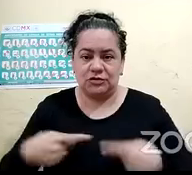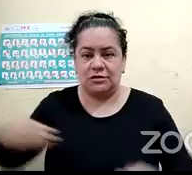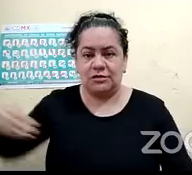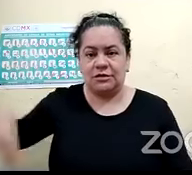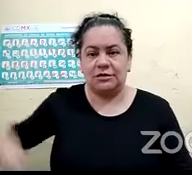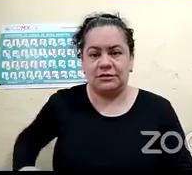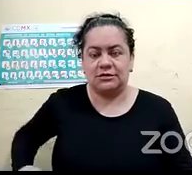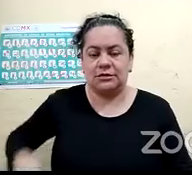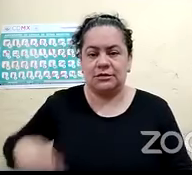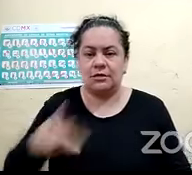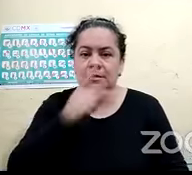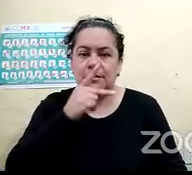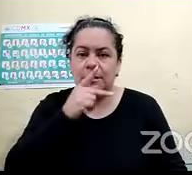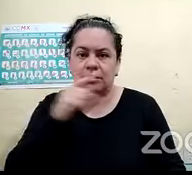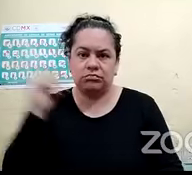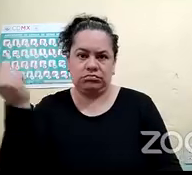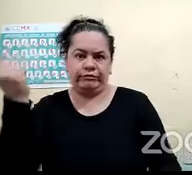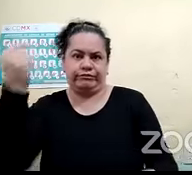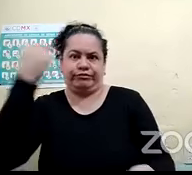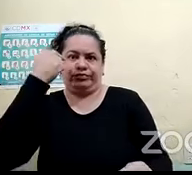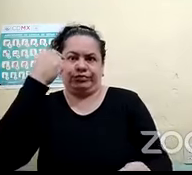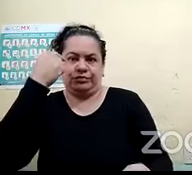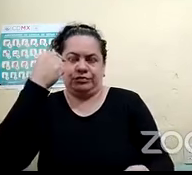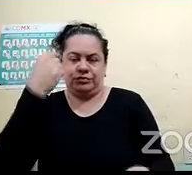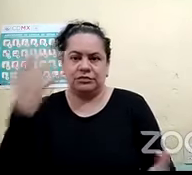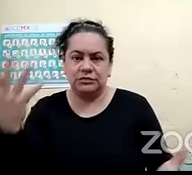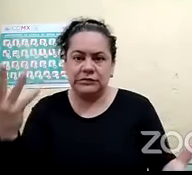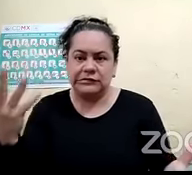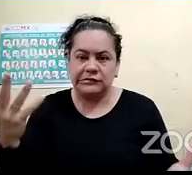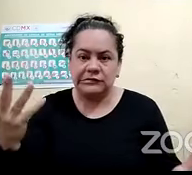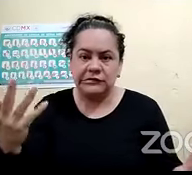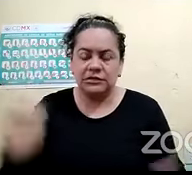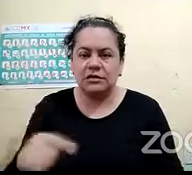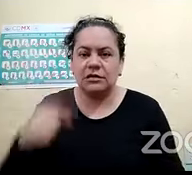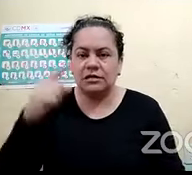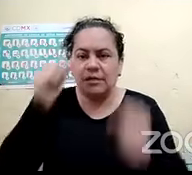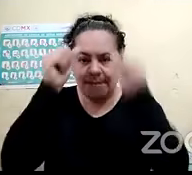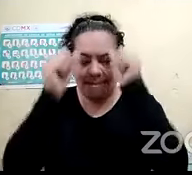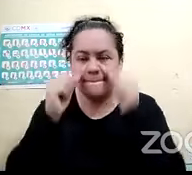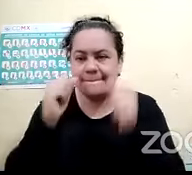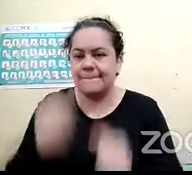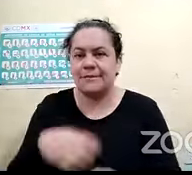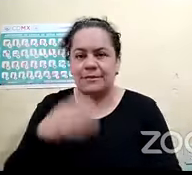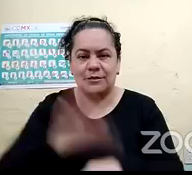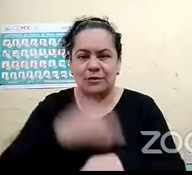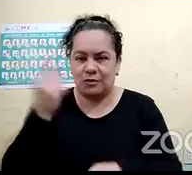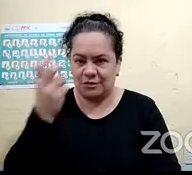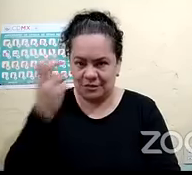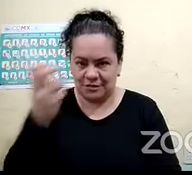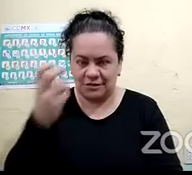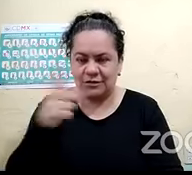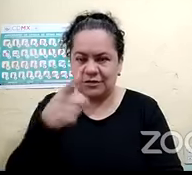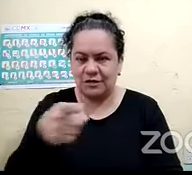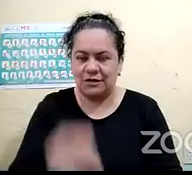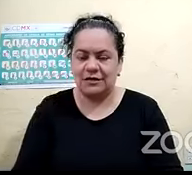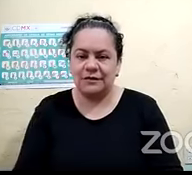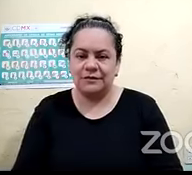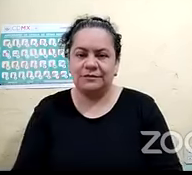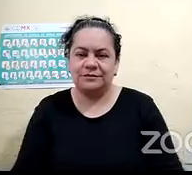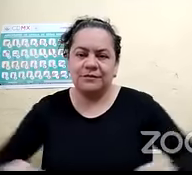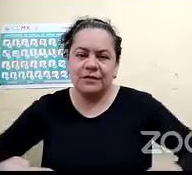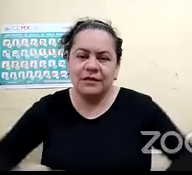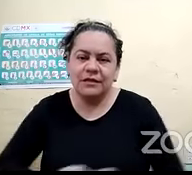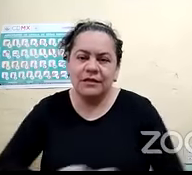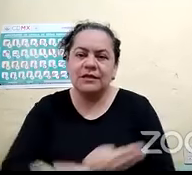Se pinchó, se picó un ojo y esa fue la causa de su ceguera. Él nació el